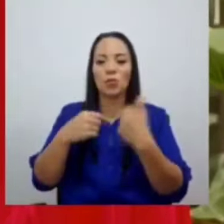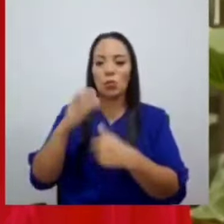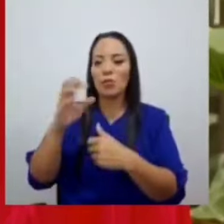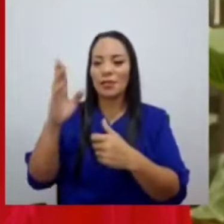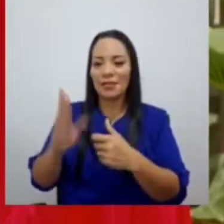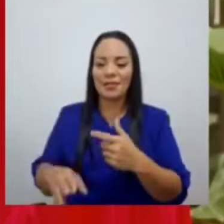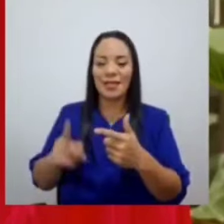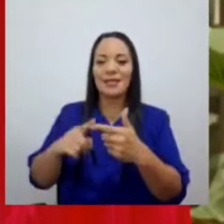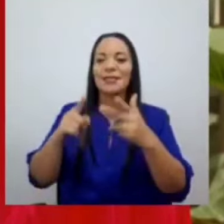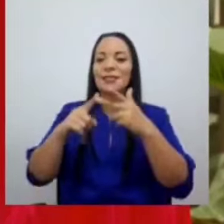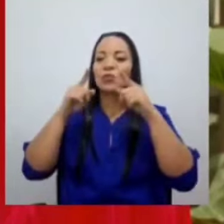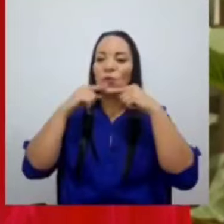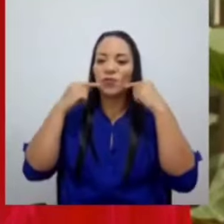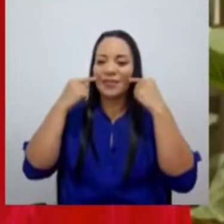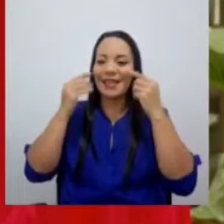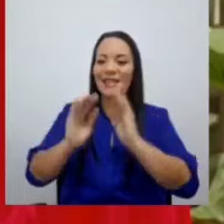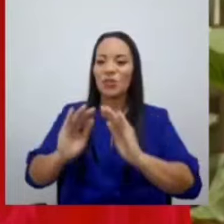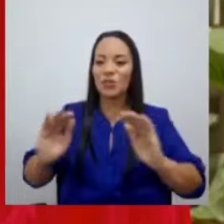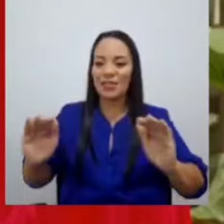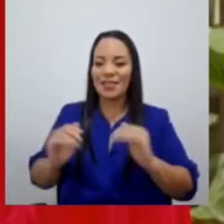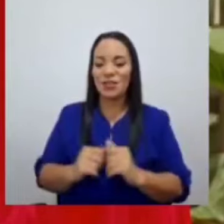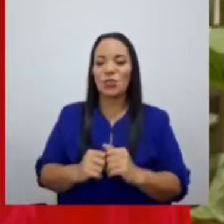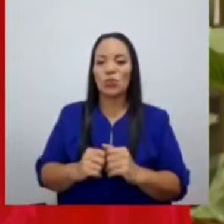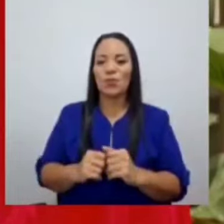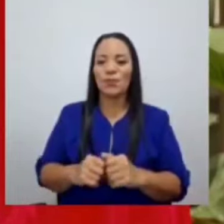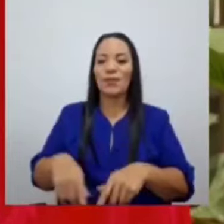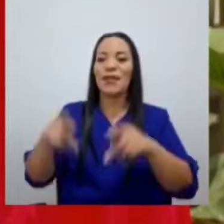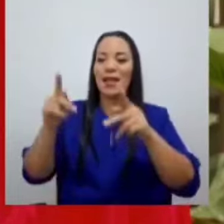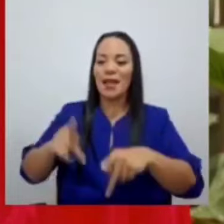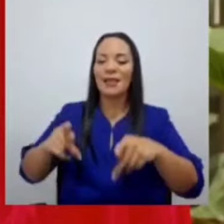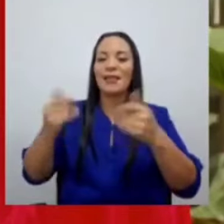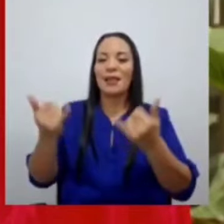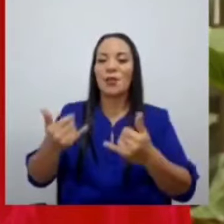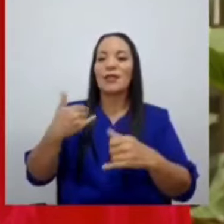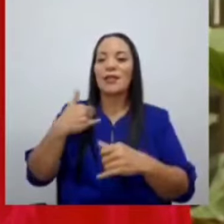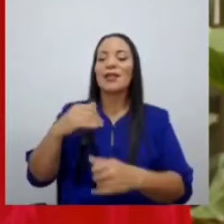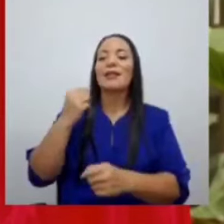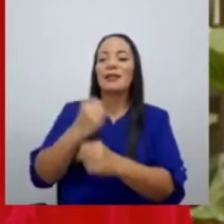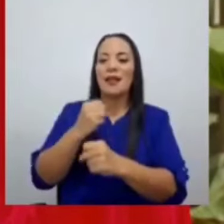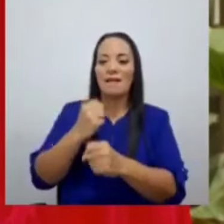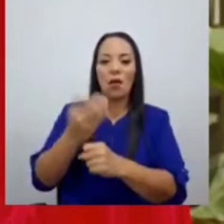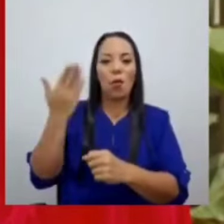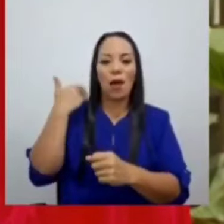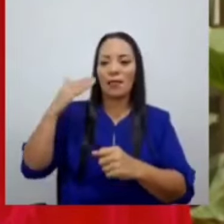sonrisa, de los niños. De gente que hoy tiene trabajo y que antes no.